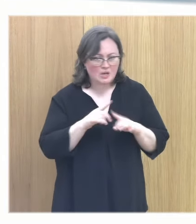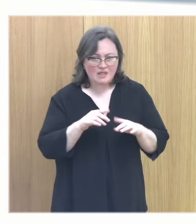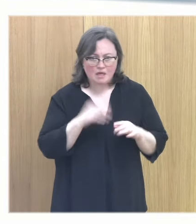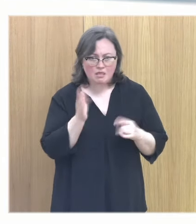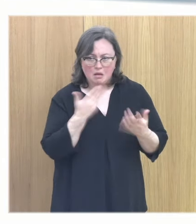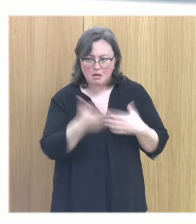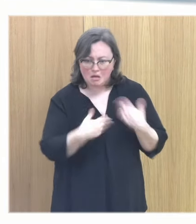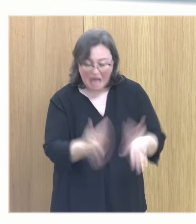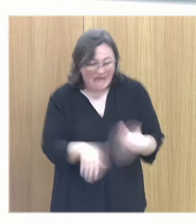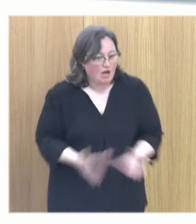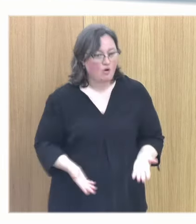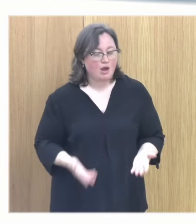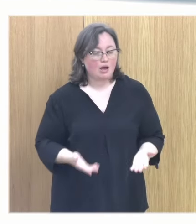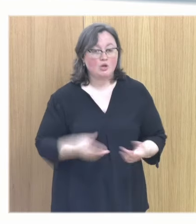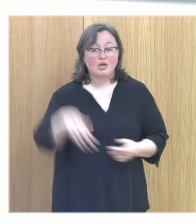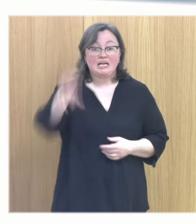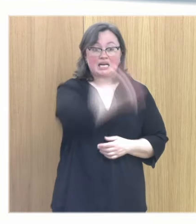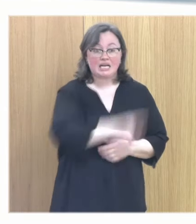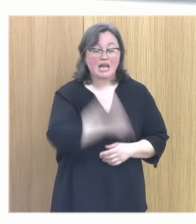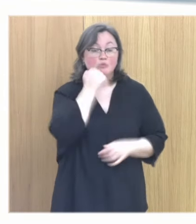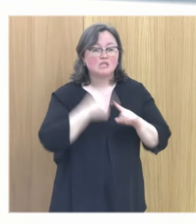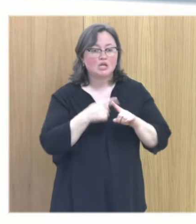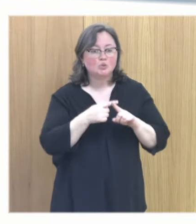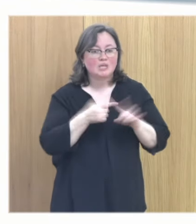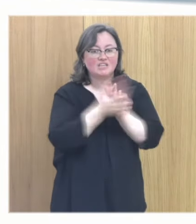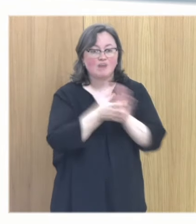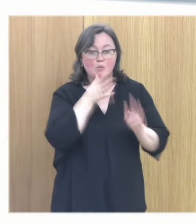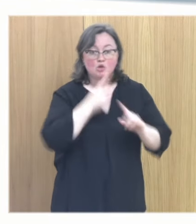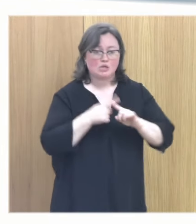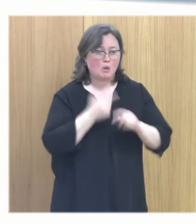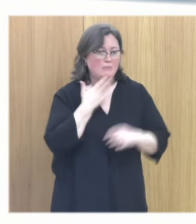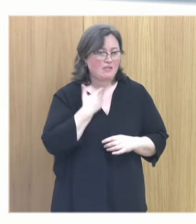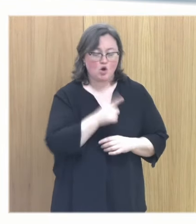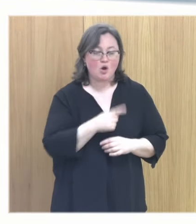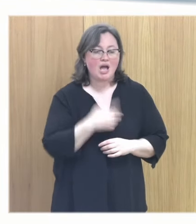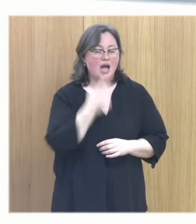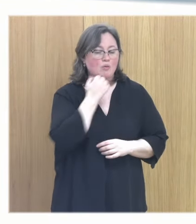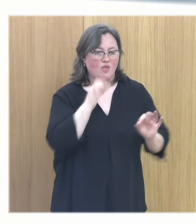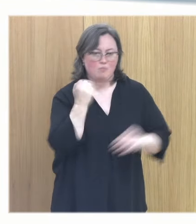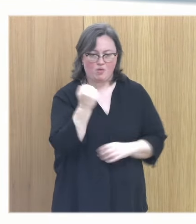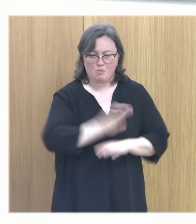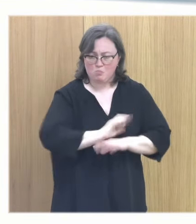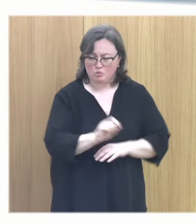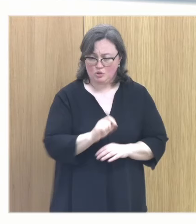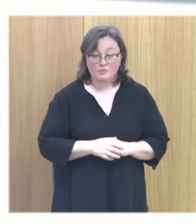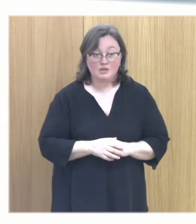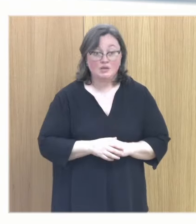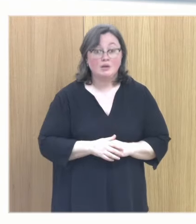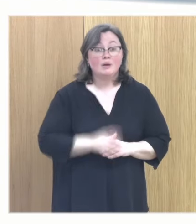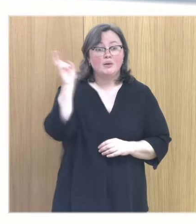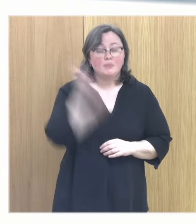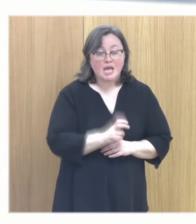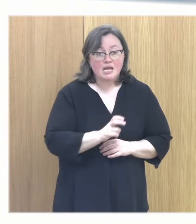ahora porque insisto el abuso sexual no es una cuestión de sexo es una cuestión de abuso de poder entonces lo que causa